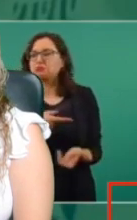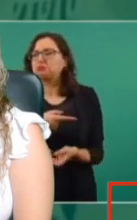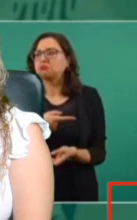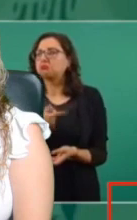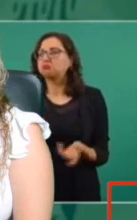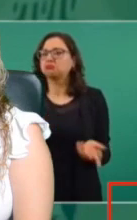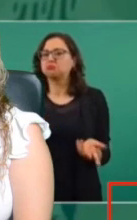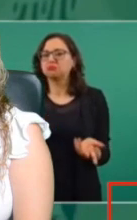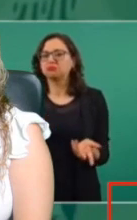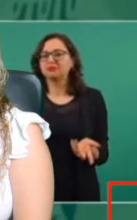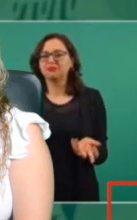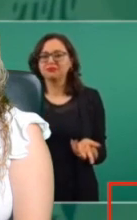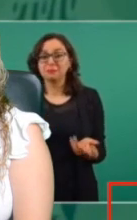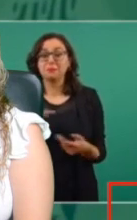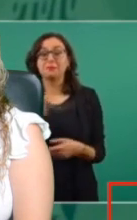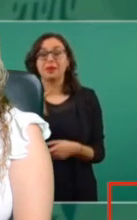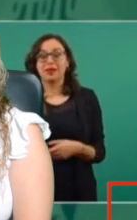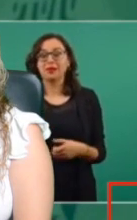Esto